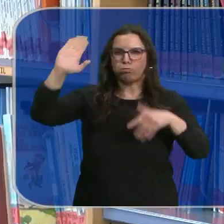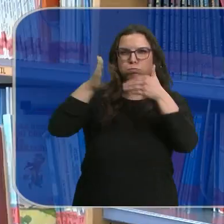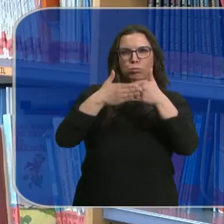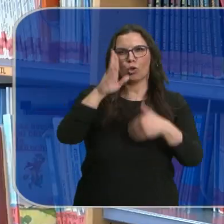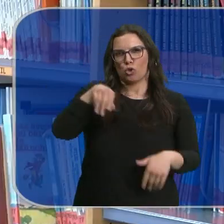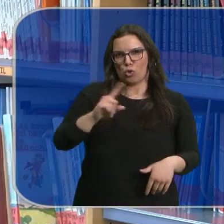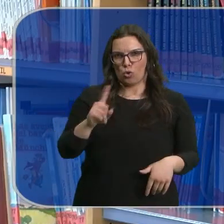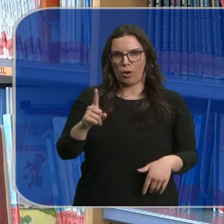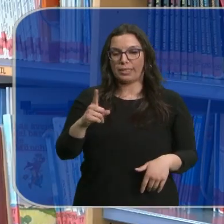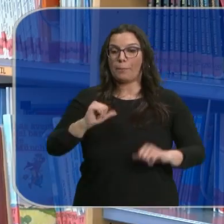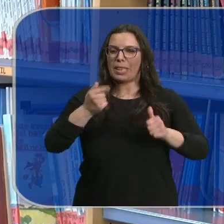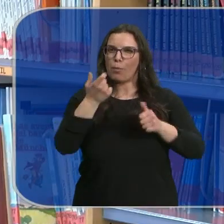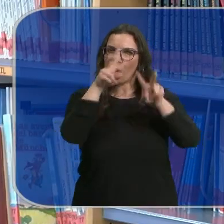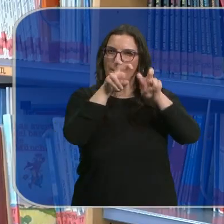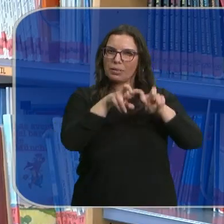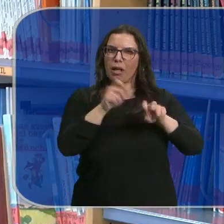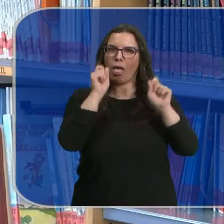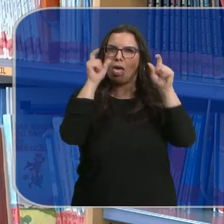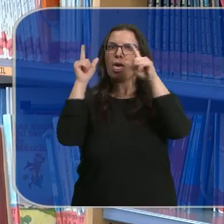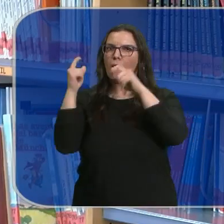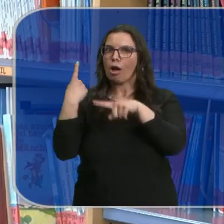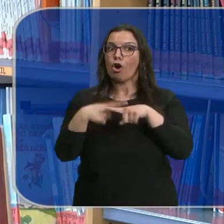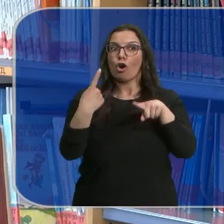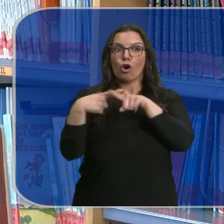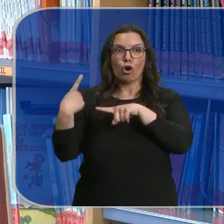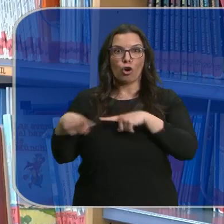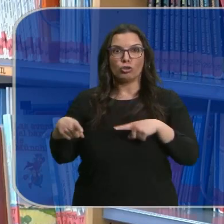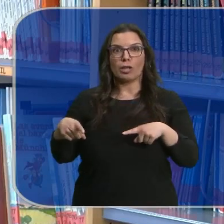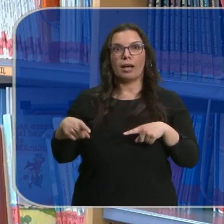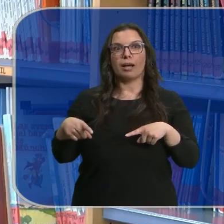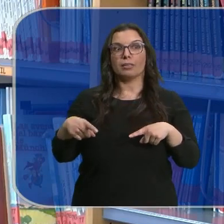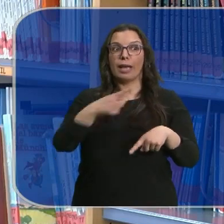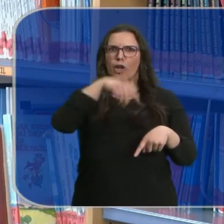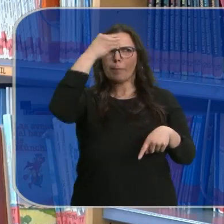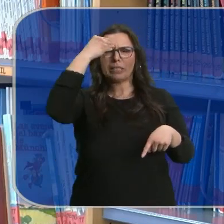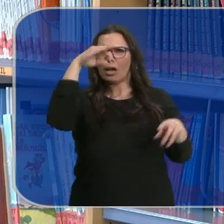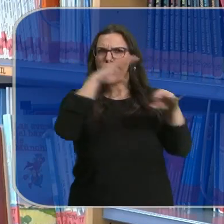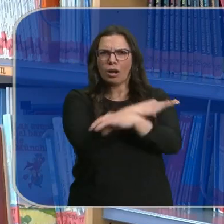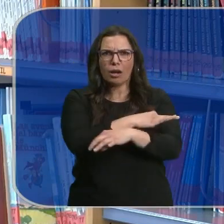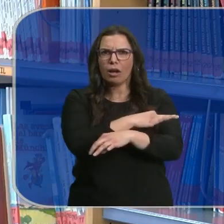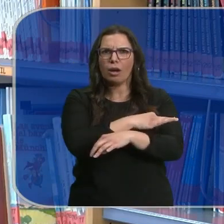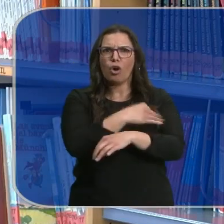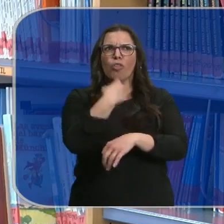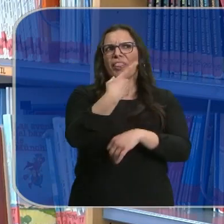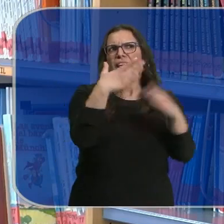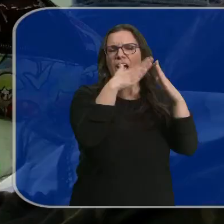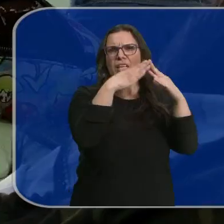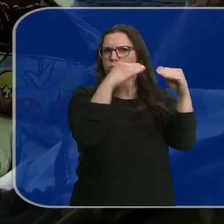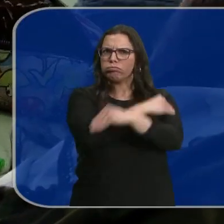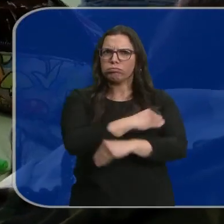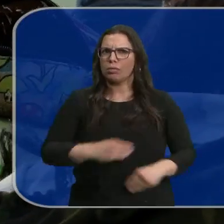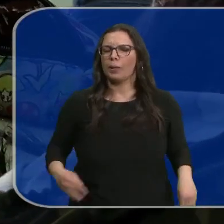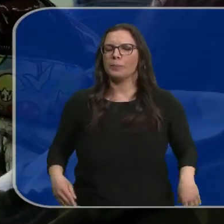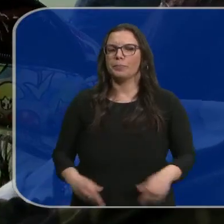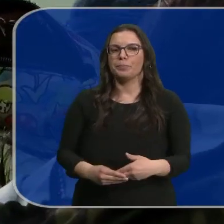Cuando empezamos a investigarlo, ven que hay muchas cosas que no son como los que ellos piensan o los que ellos les dicen en casa, por ejemplo.